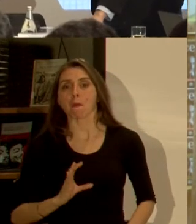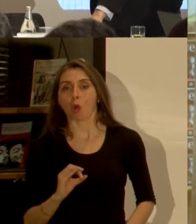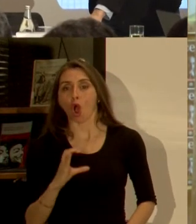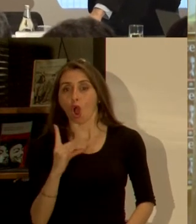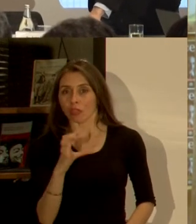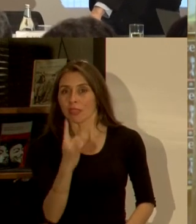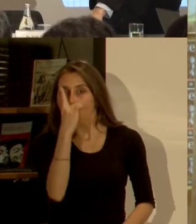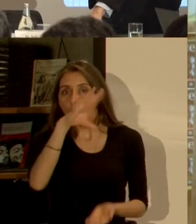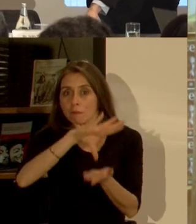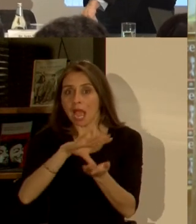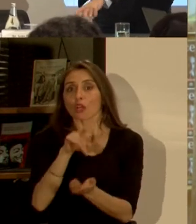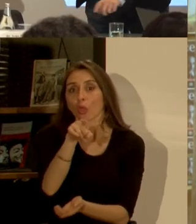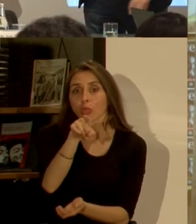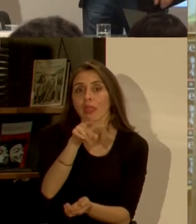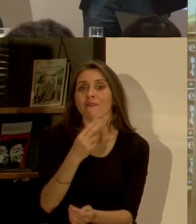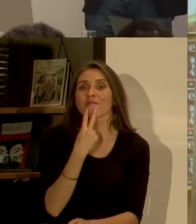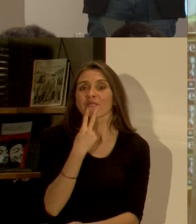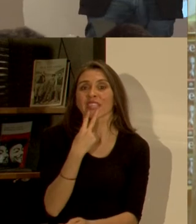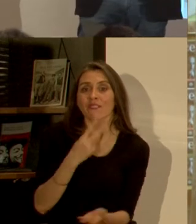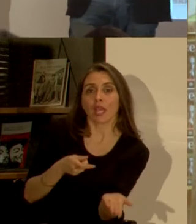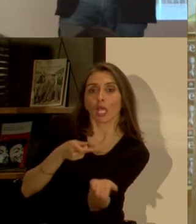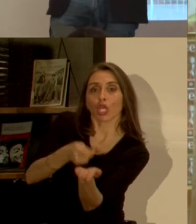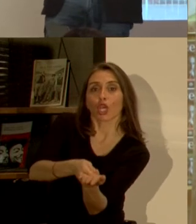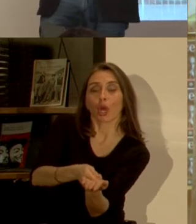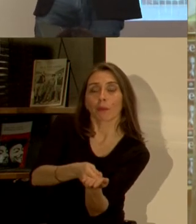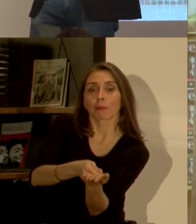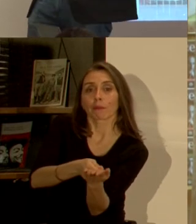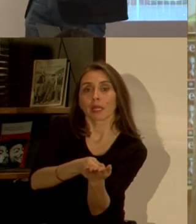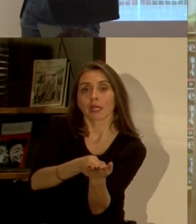donde ustedes puedan comprar